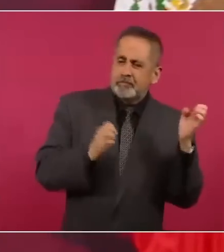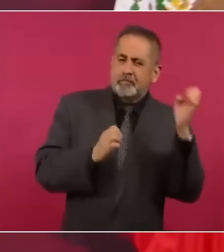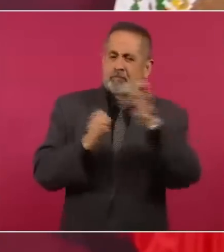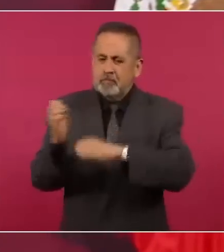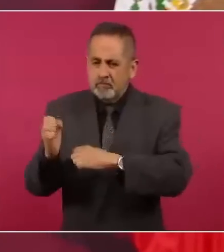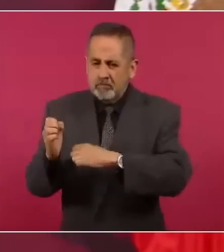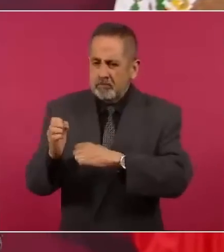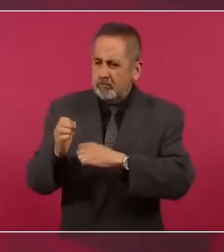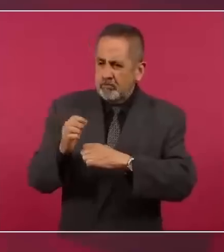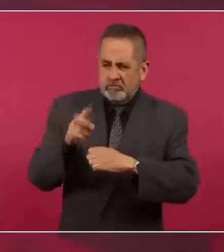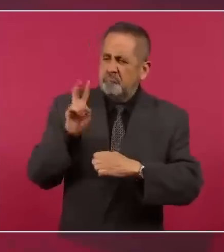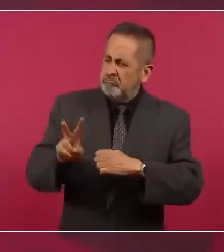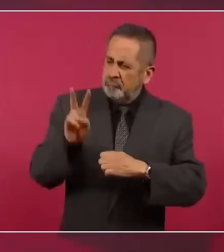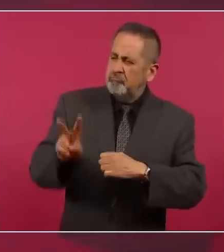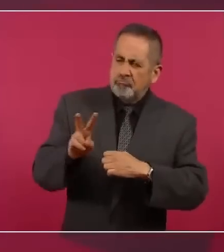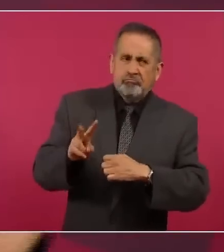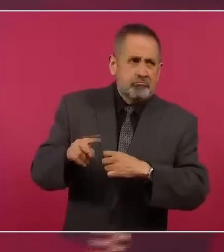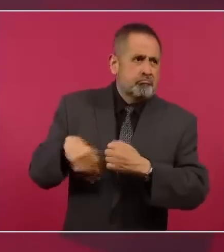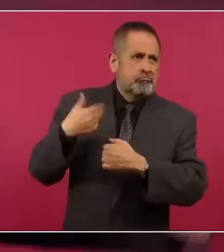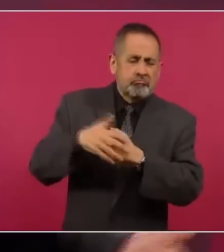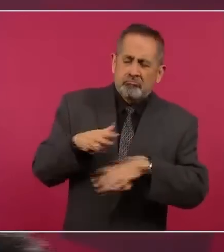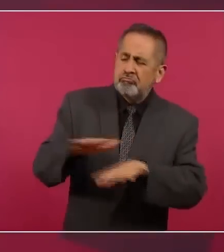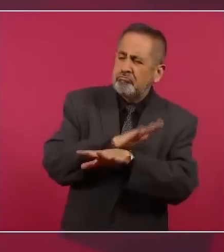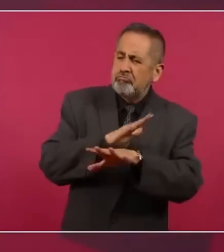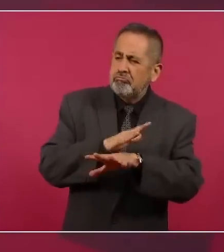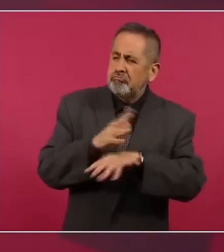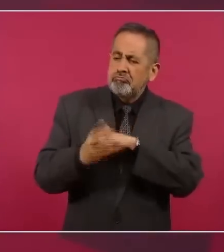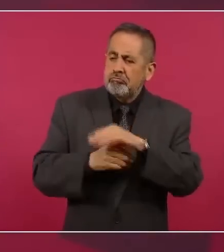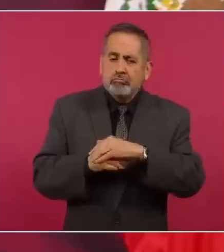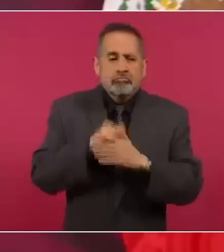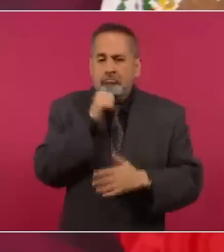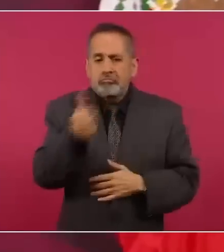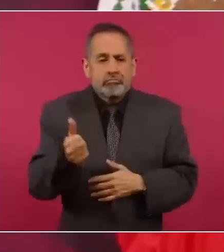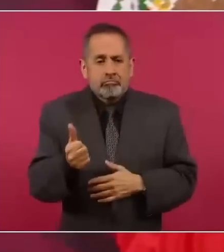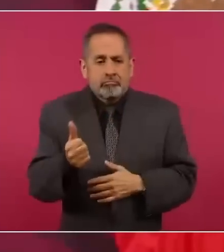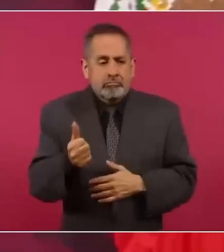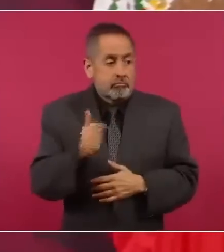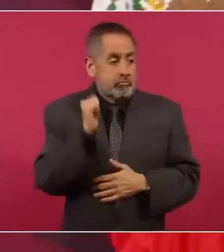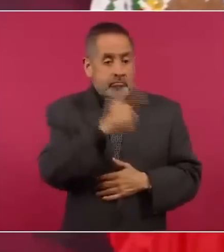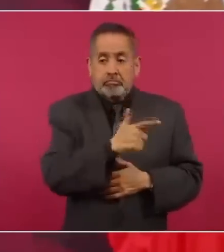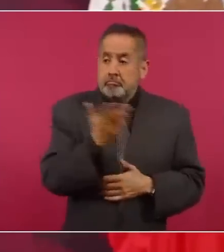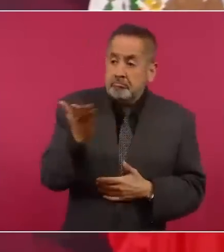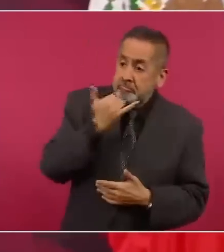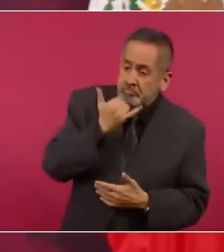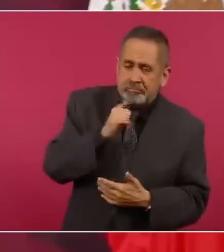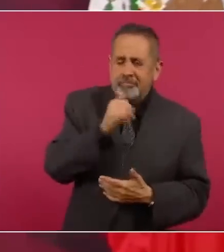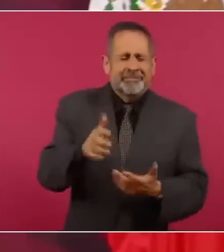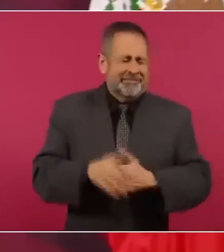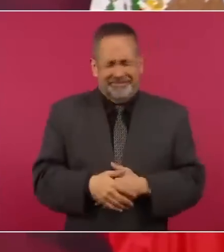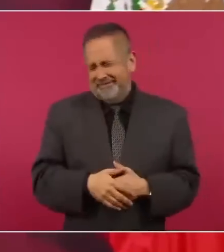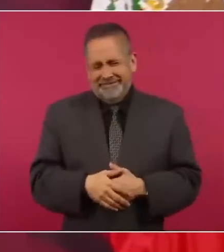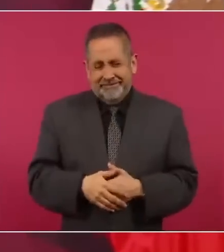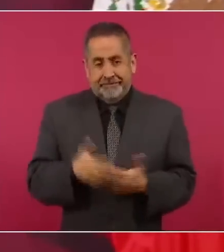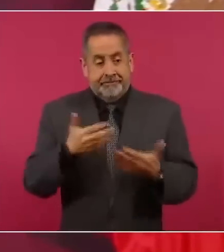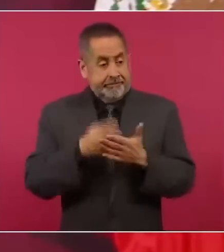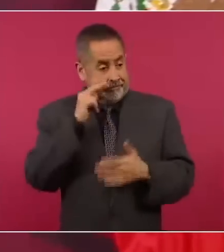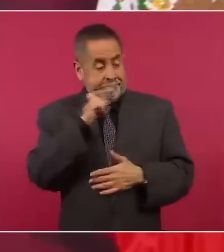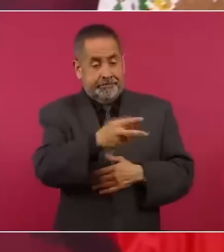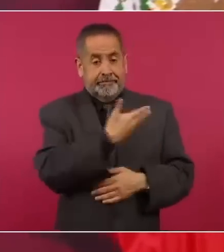a haber un cambio. Y ahora veo al presidente del PAN